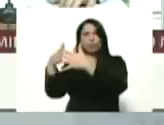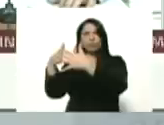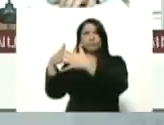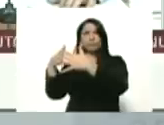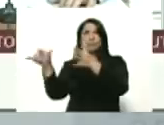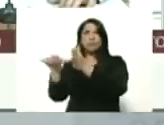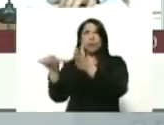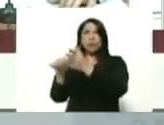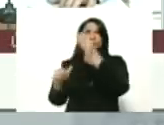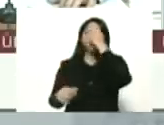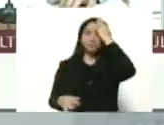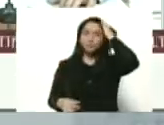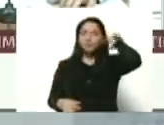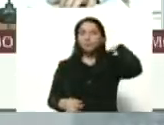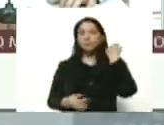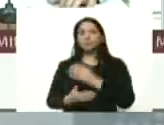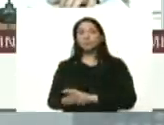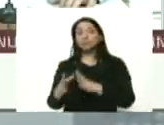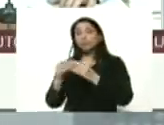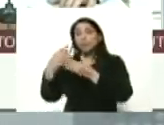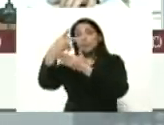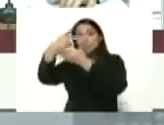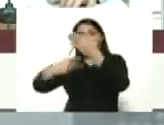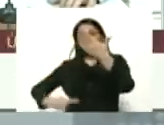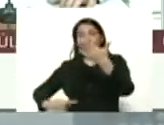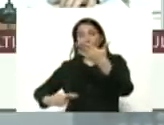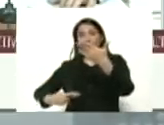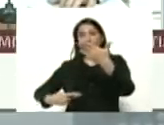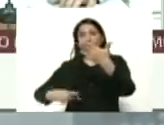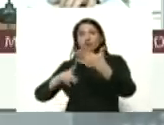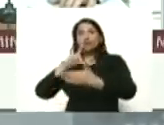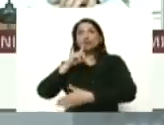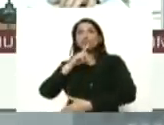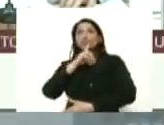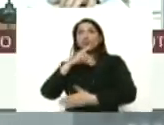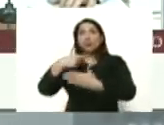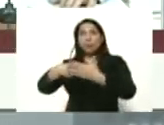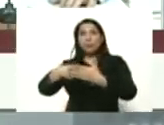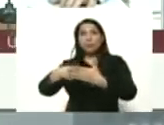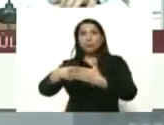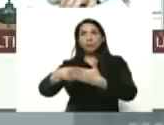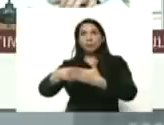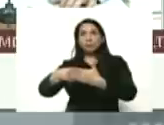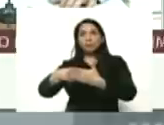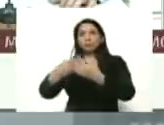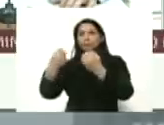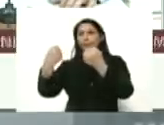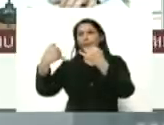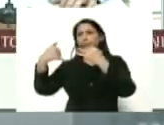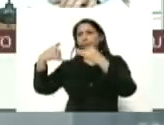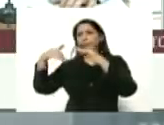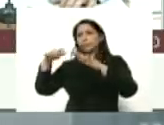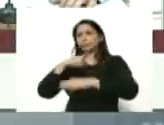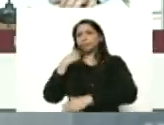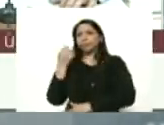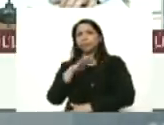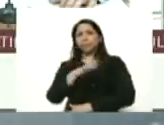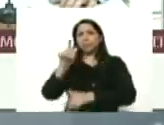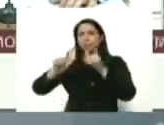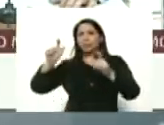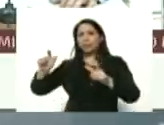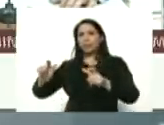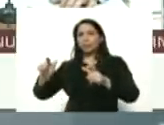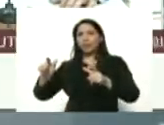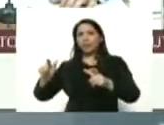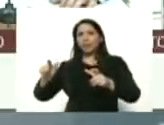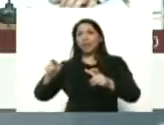donde toda la portada fue cubierta por los nombres de miles de fallecidos tratando de